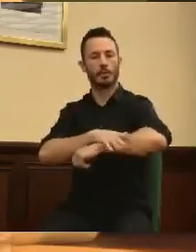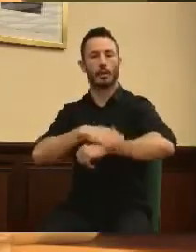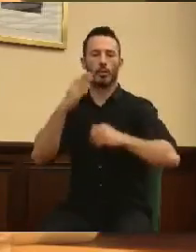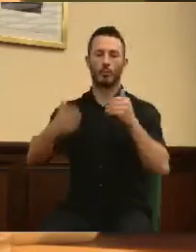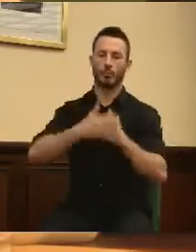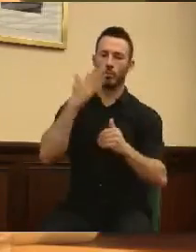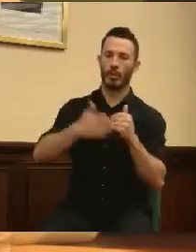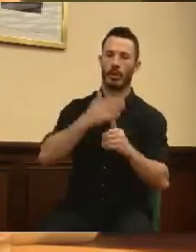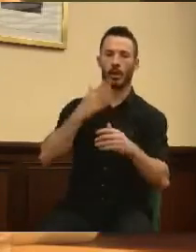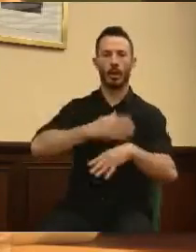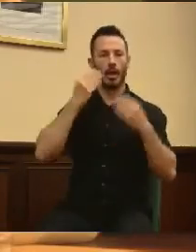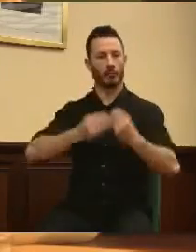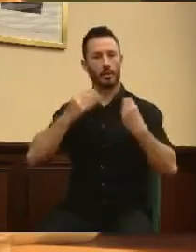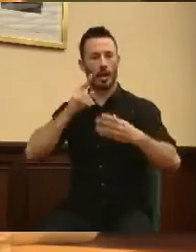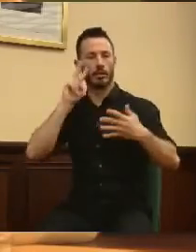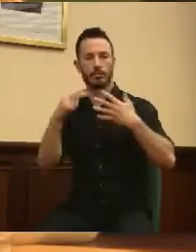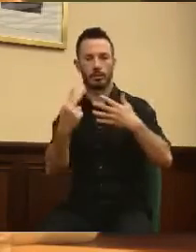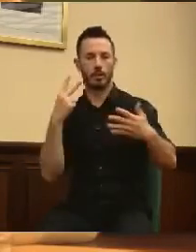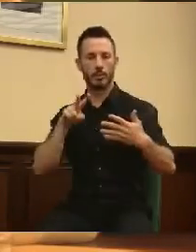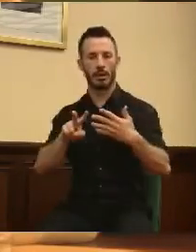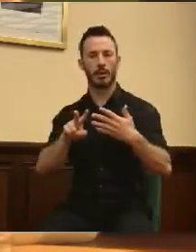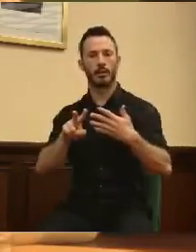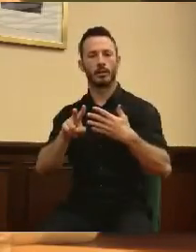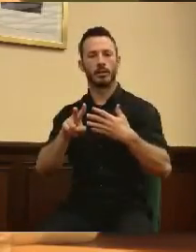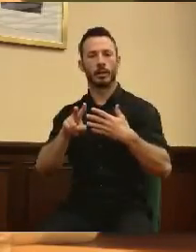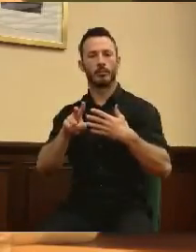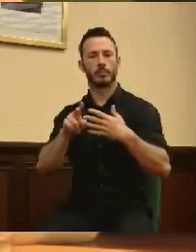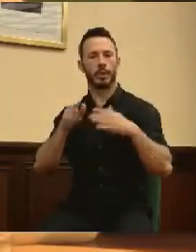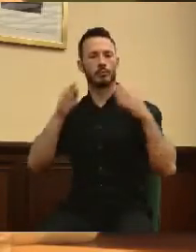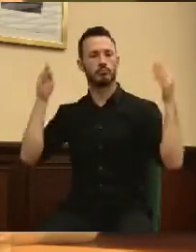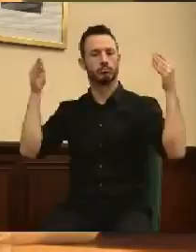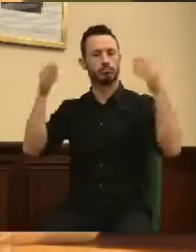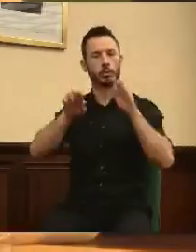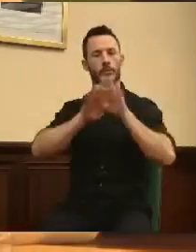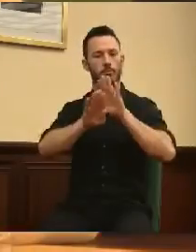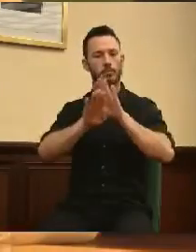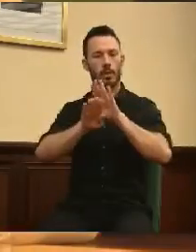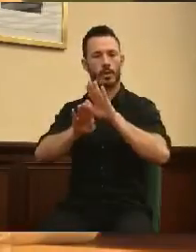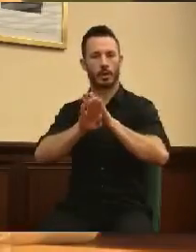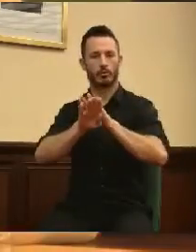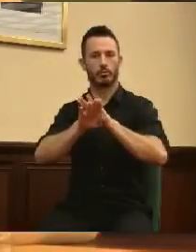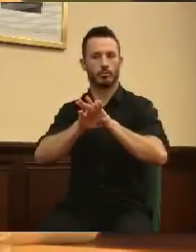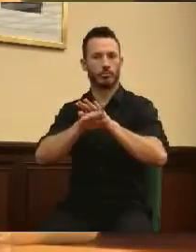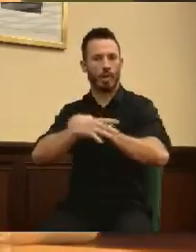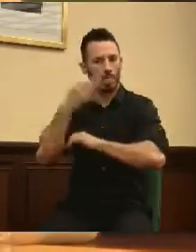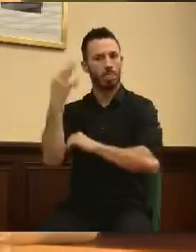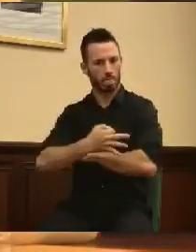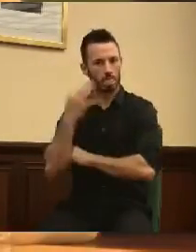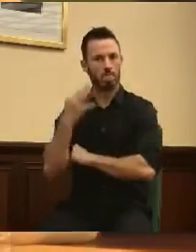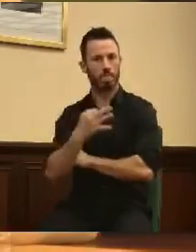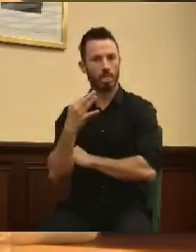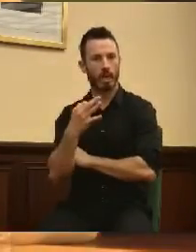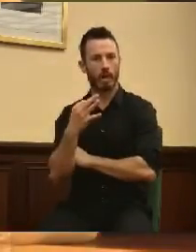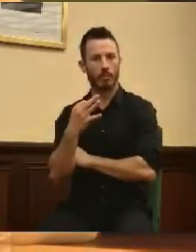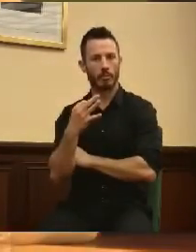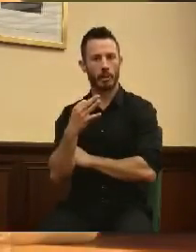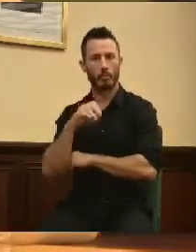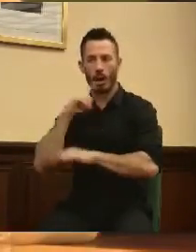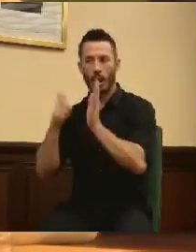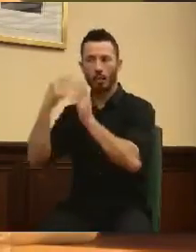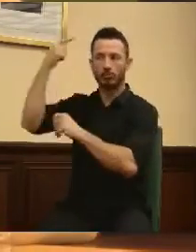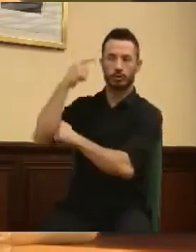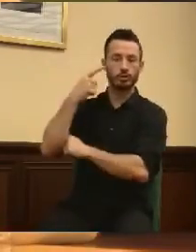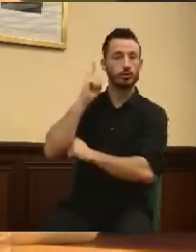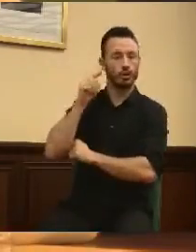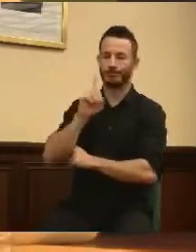eficaz, transparente y volcada en el servicio a nuestras vecinas y vecinos no solo es un imperativo legal, es un imperativo que nos hemos dado en nuestros programas